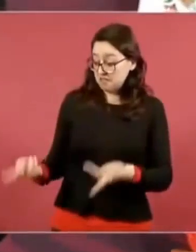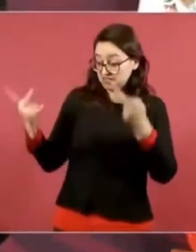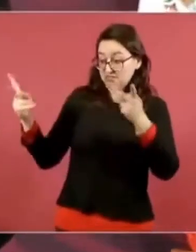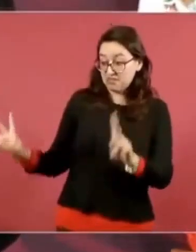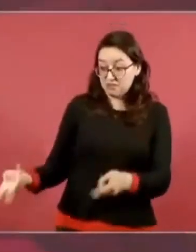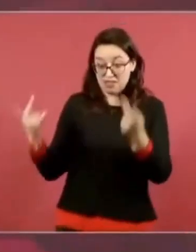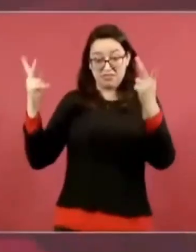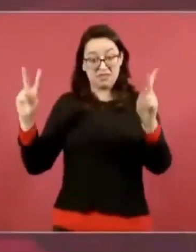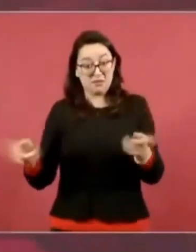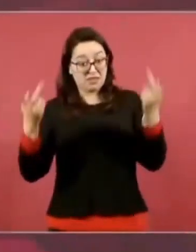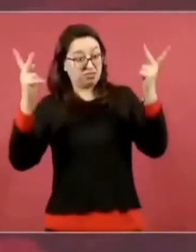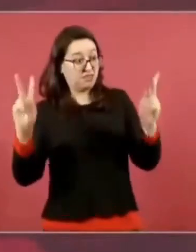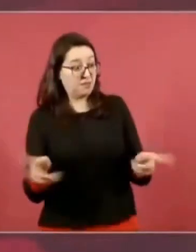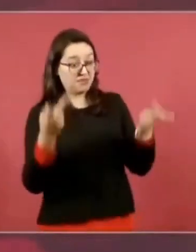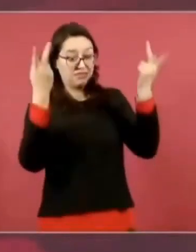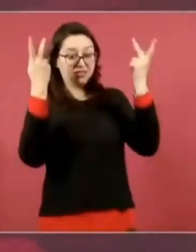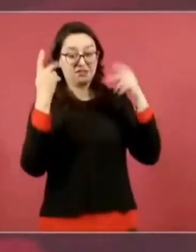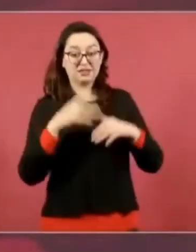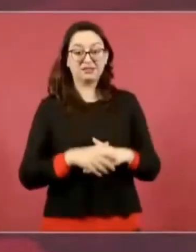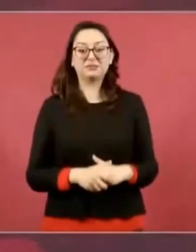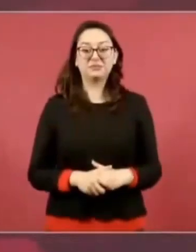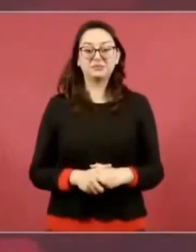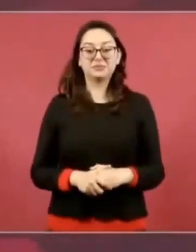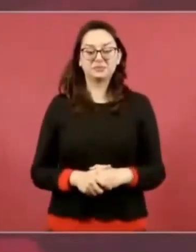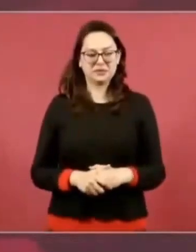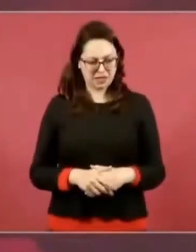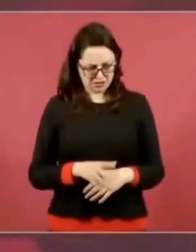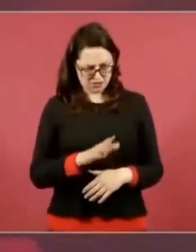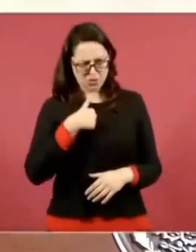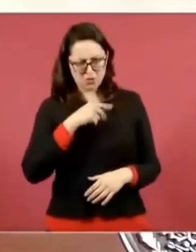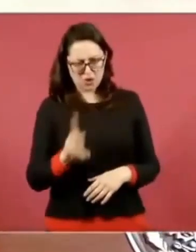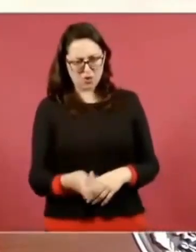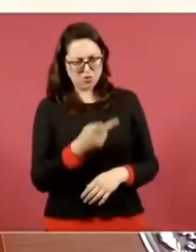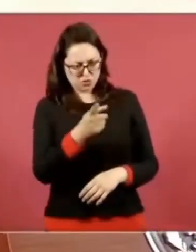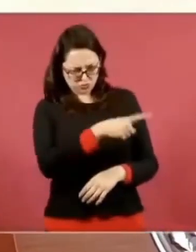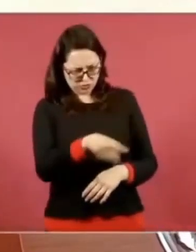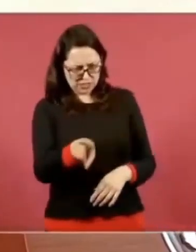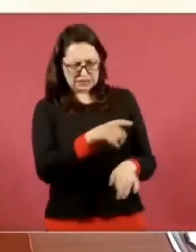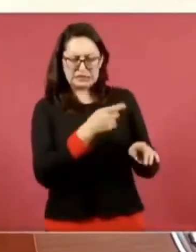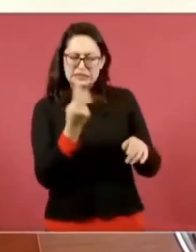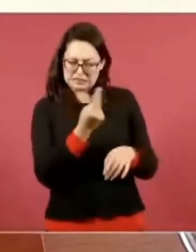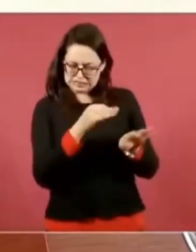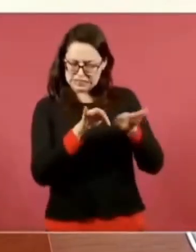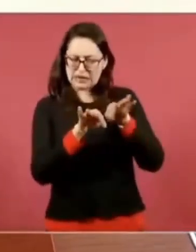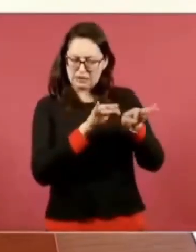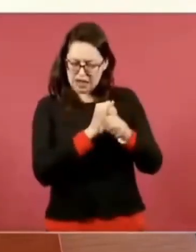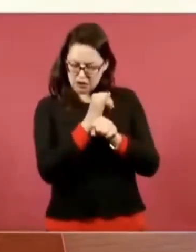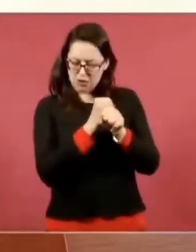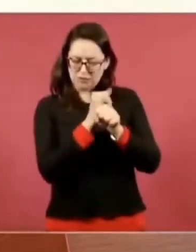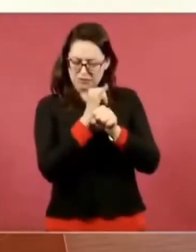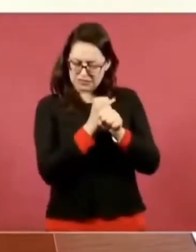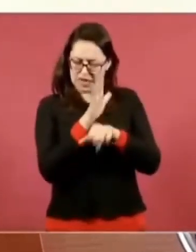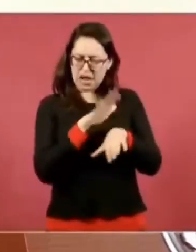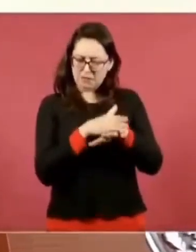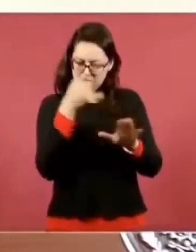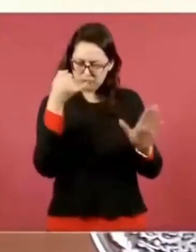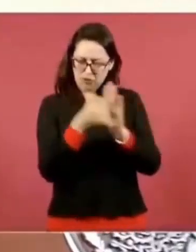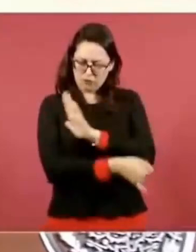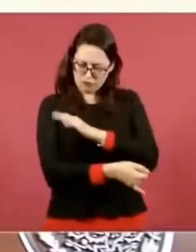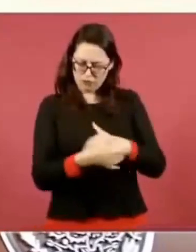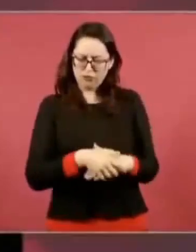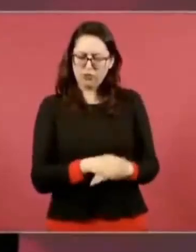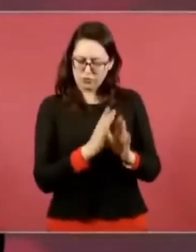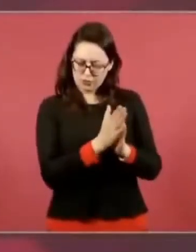a Proceso y a Carmen Aristegui hacer más trabajo de investigación